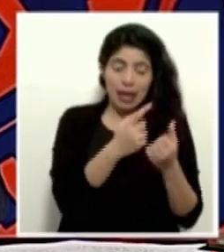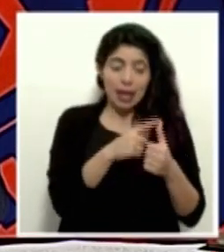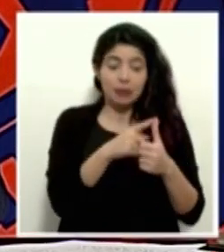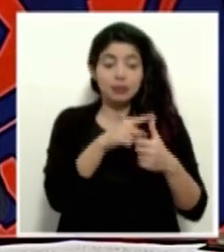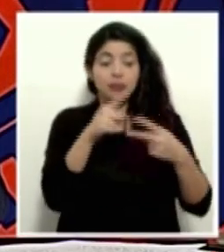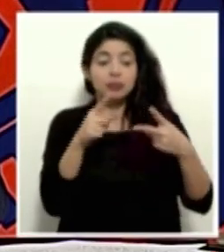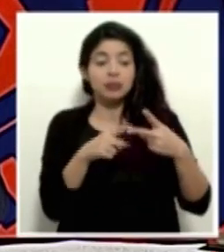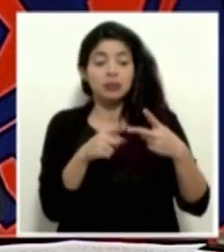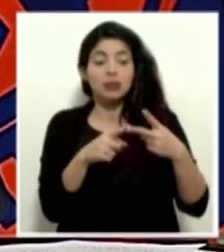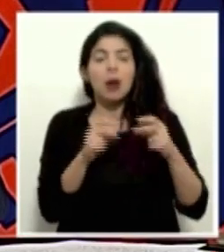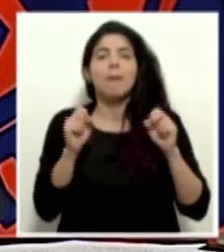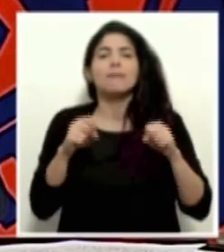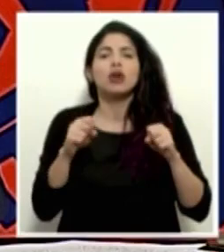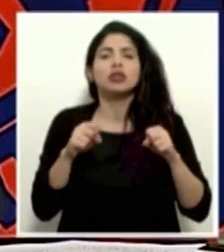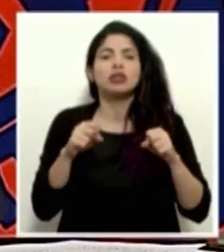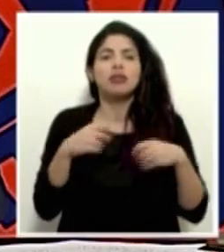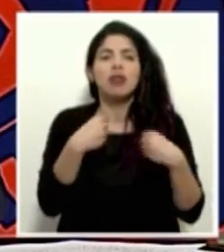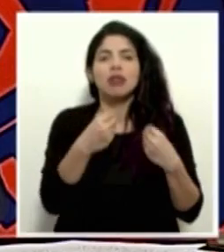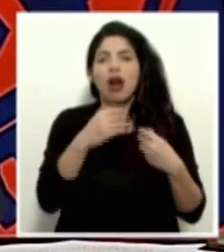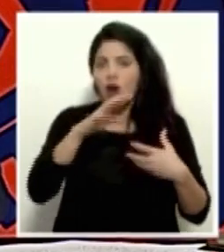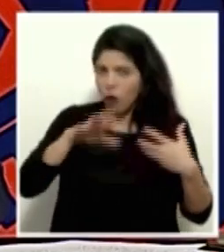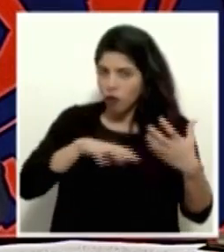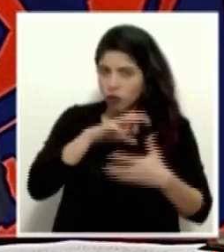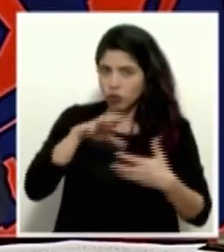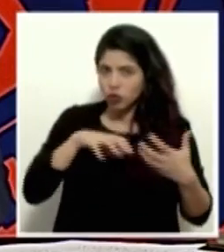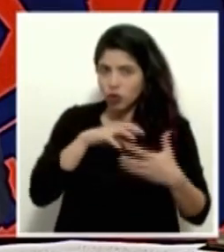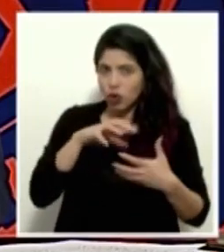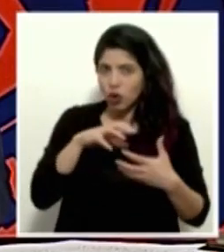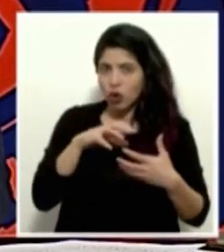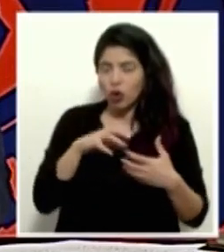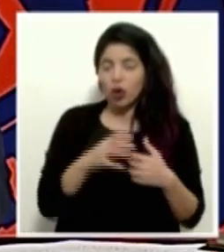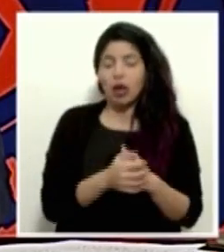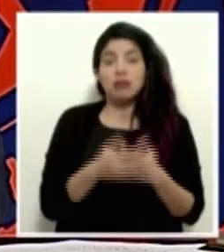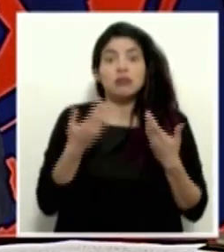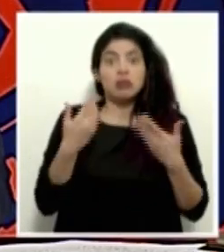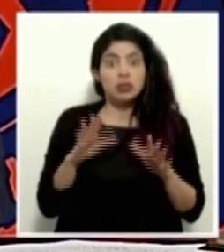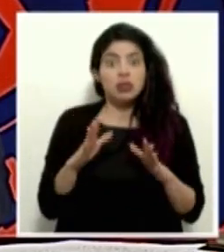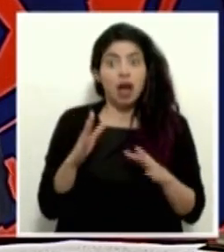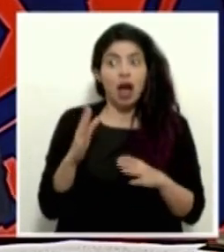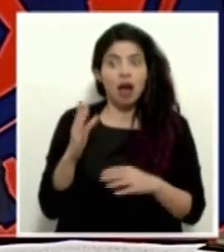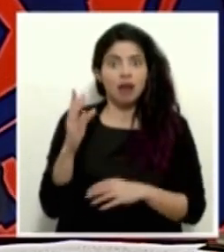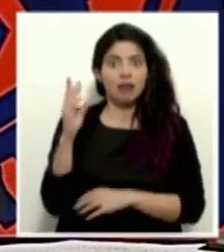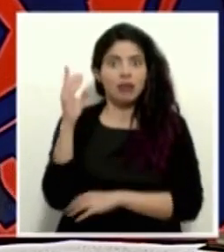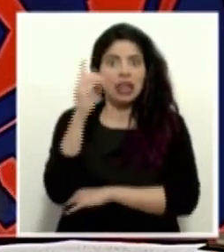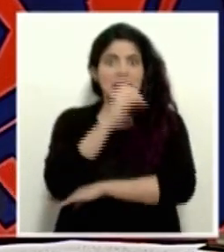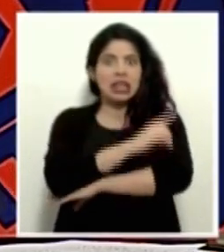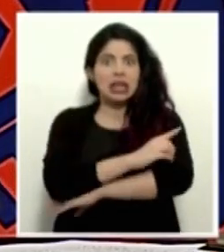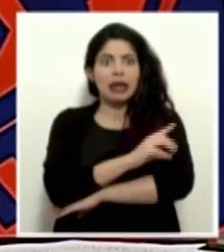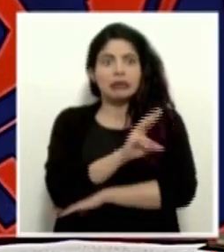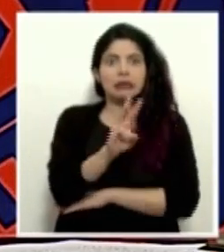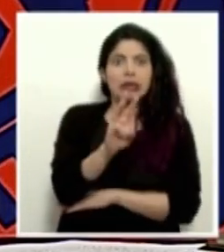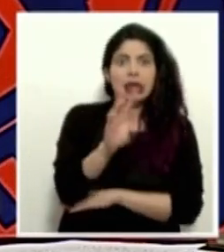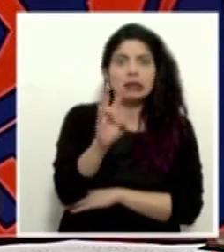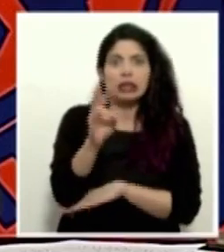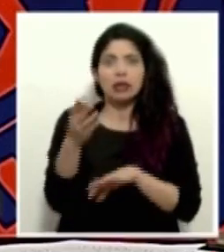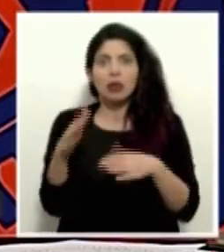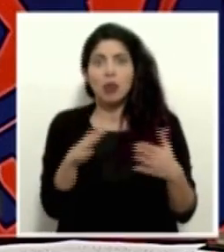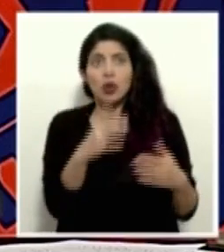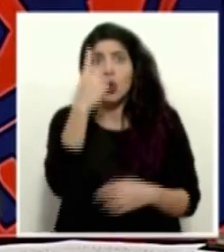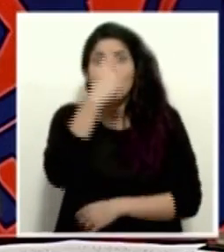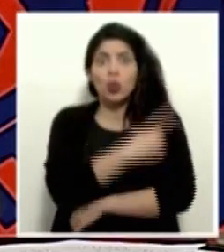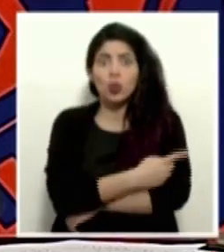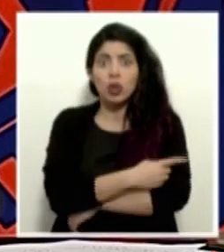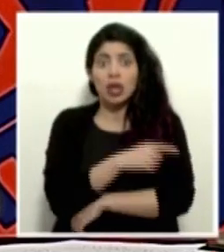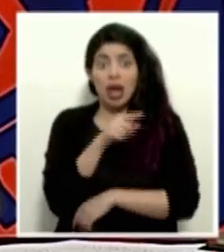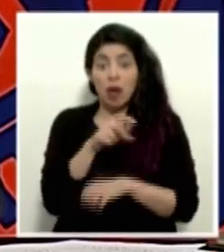otro es también se podrían dar confusiones, de que si, o sea, ya han habido días de seis, siete fallecimientos en un